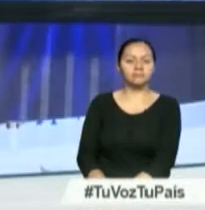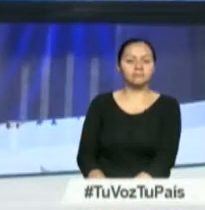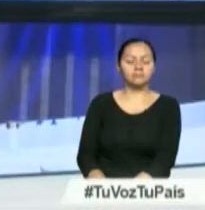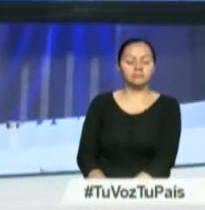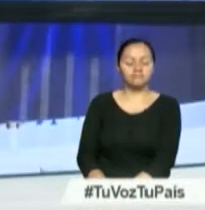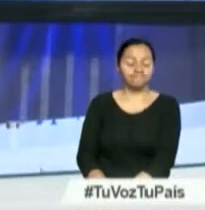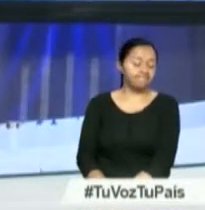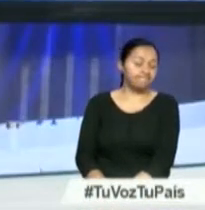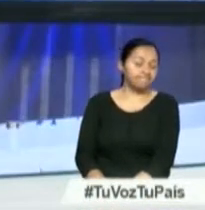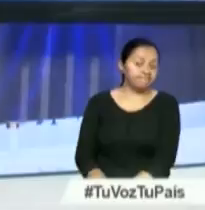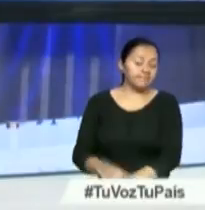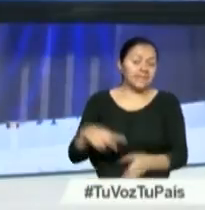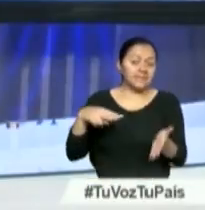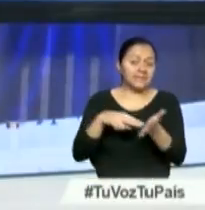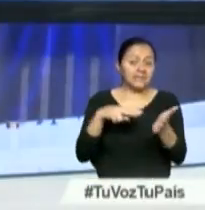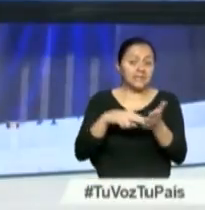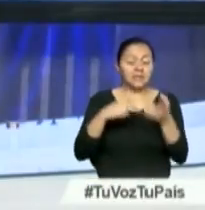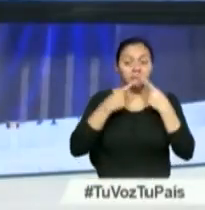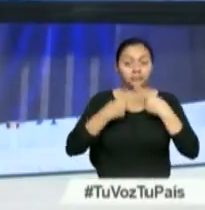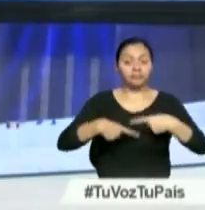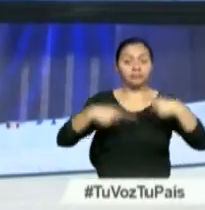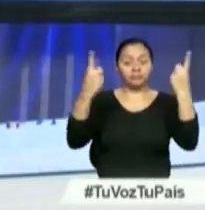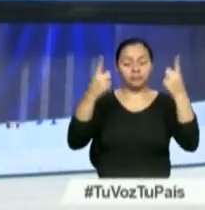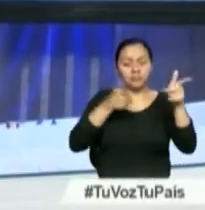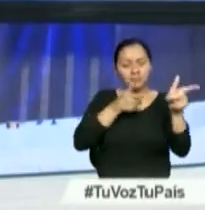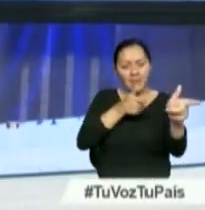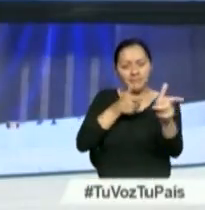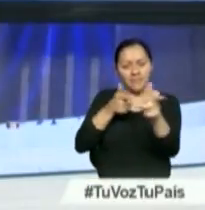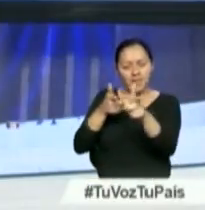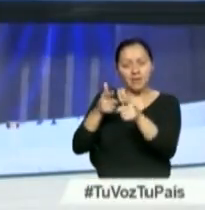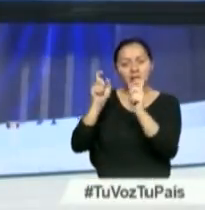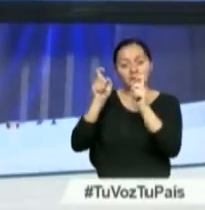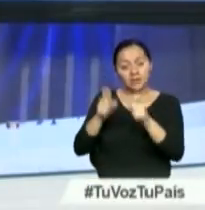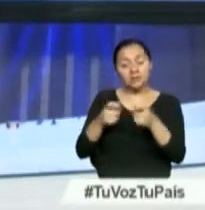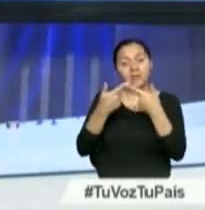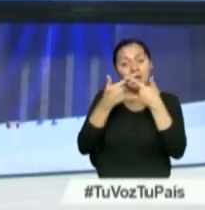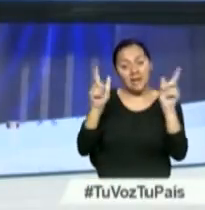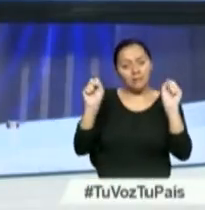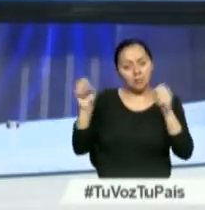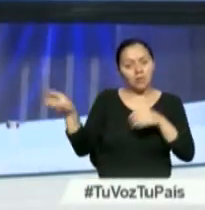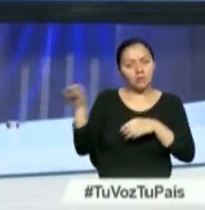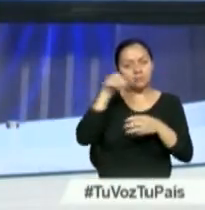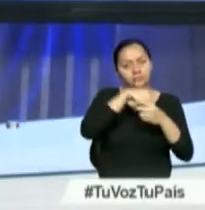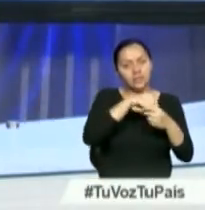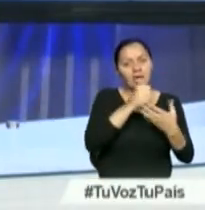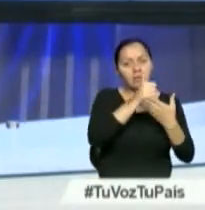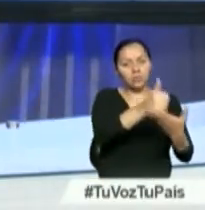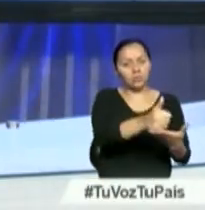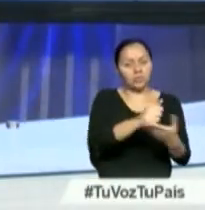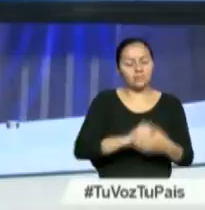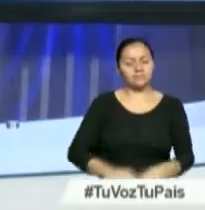El régimen sirio anunció que los convoyes humanitarios tienen vía libre para entrar en Alepo.